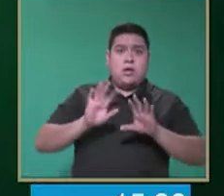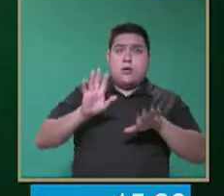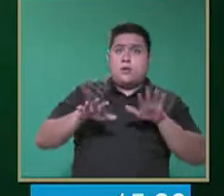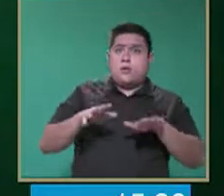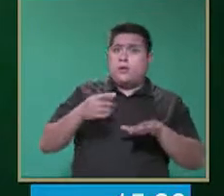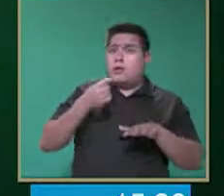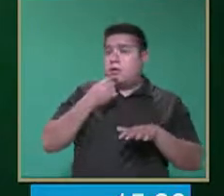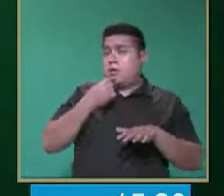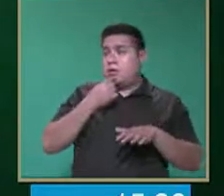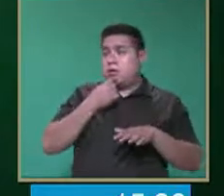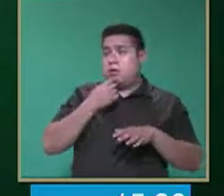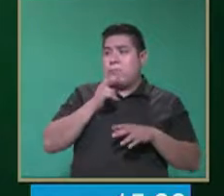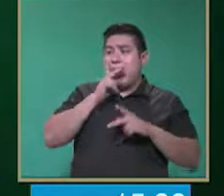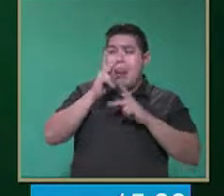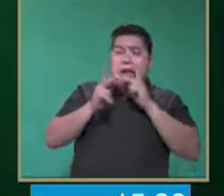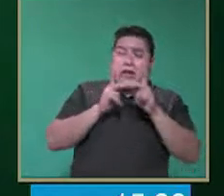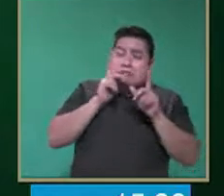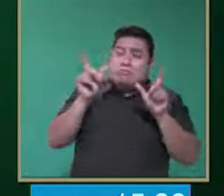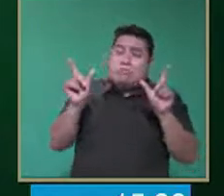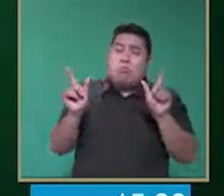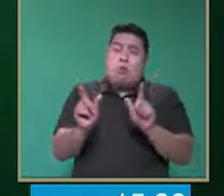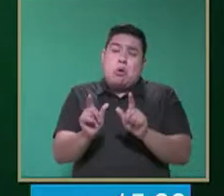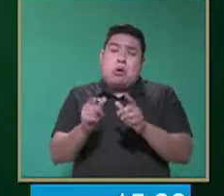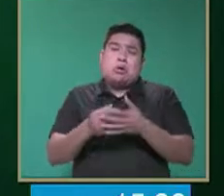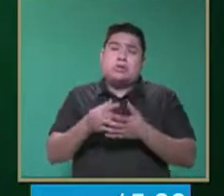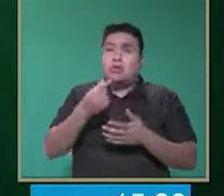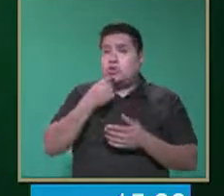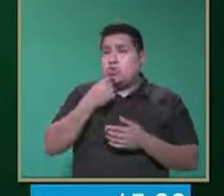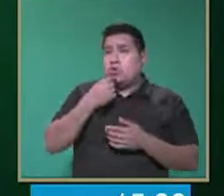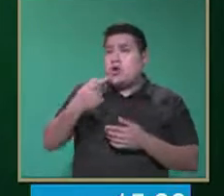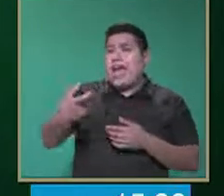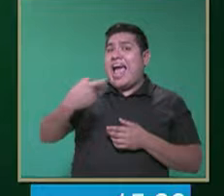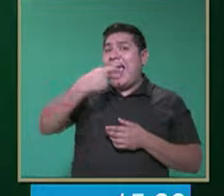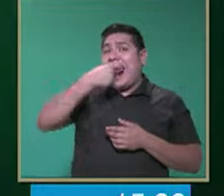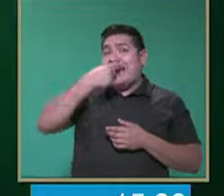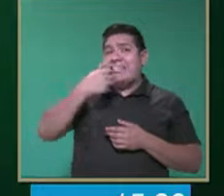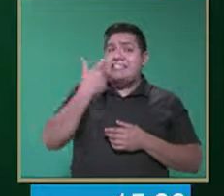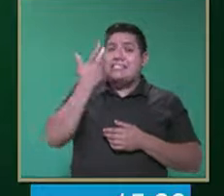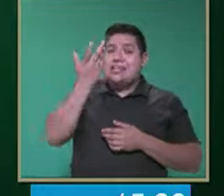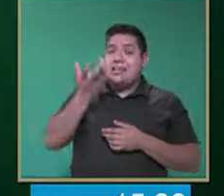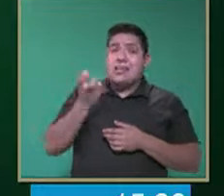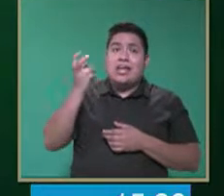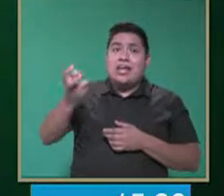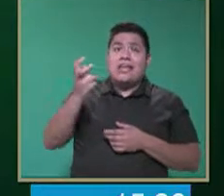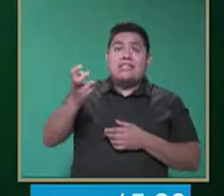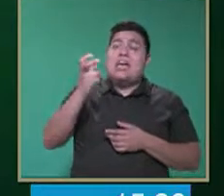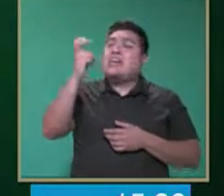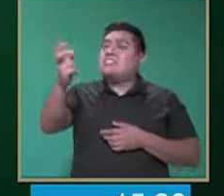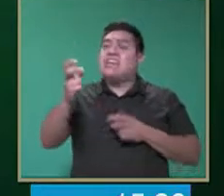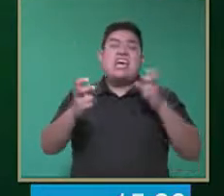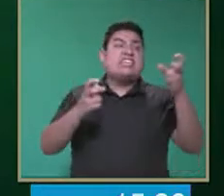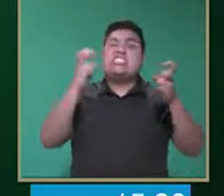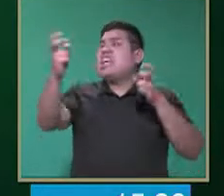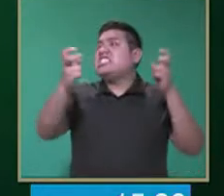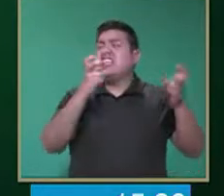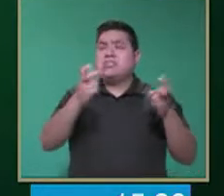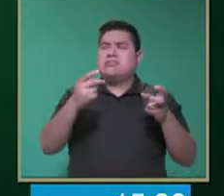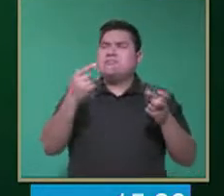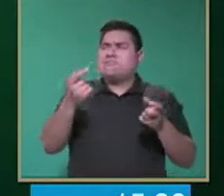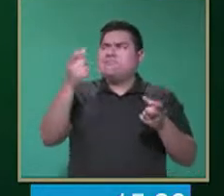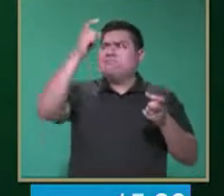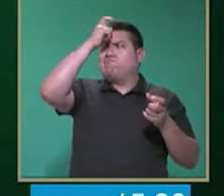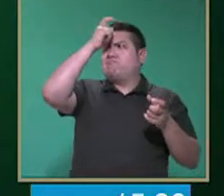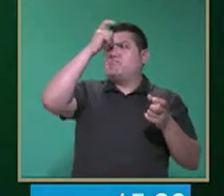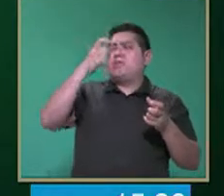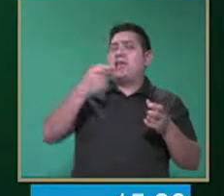vocabulario un poco reducido, entonces si ellos quieren una galleta, ellos a veces dicen ese, ese, ese, ese. ¿Para qué le